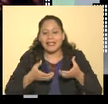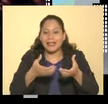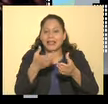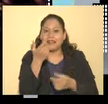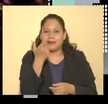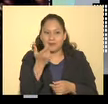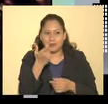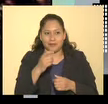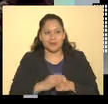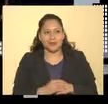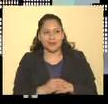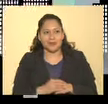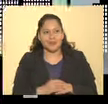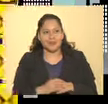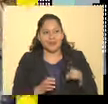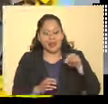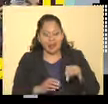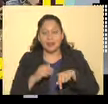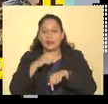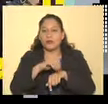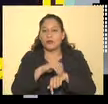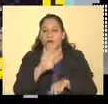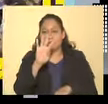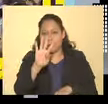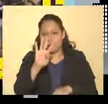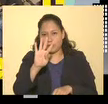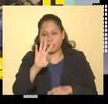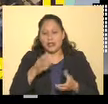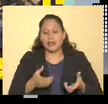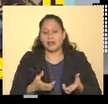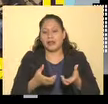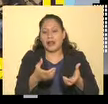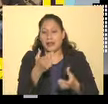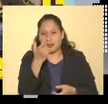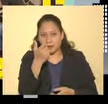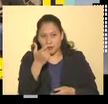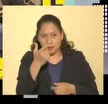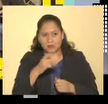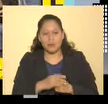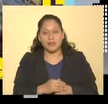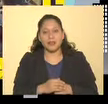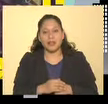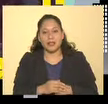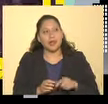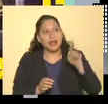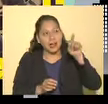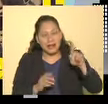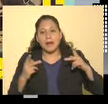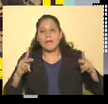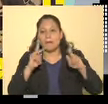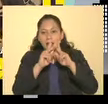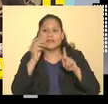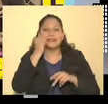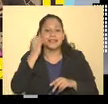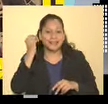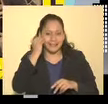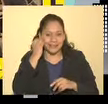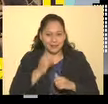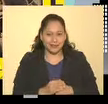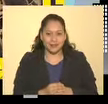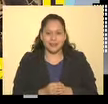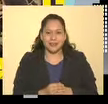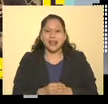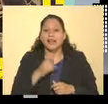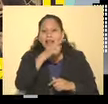Moneda. Aquí en el número cuatro de la calle de Moneda es el Palacio del Arzobispado. O sea,